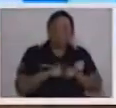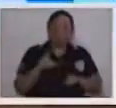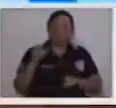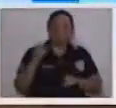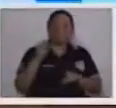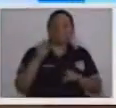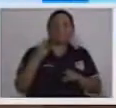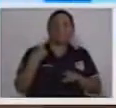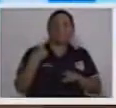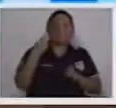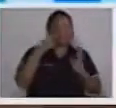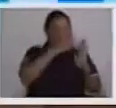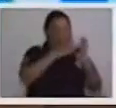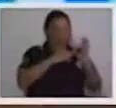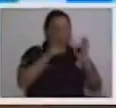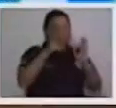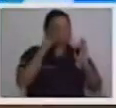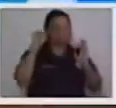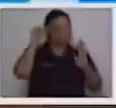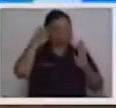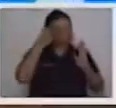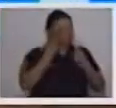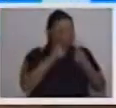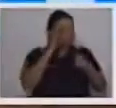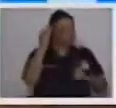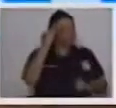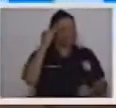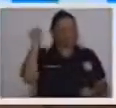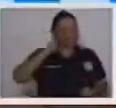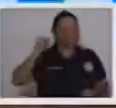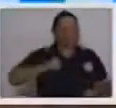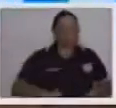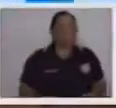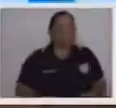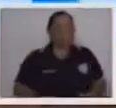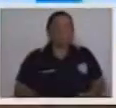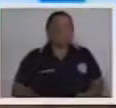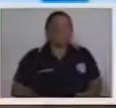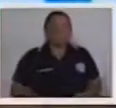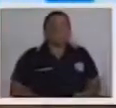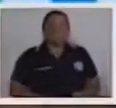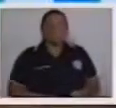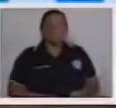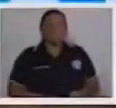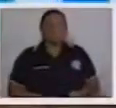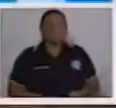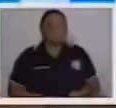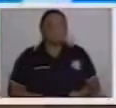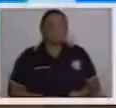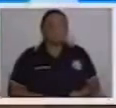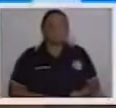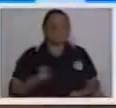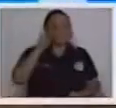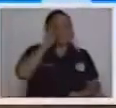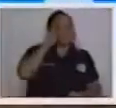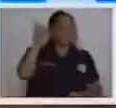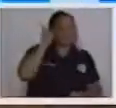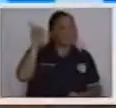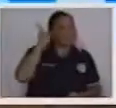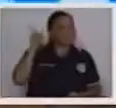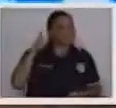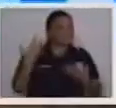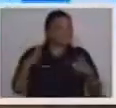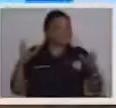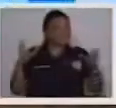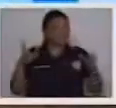Es muy difícil que se les quede, pero ustedes son muy inteligentes. Yo sé que sí, así que vamos a ver la letra. Muy bien. Estamos